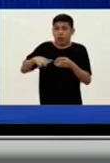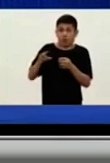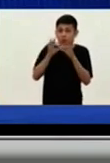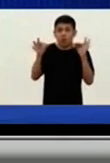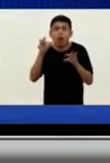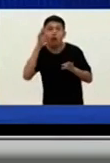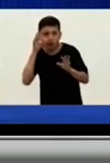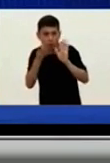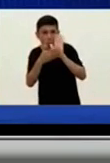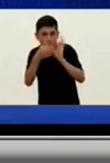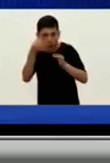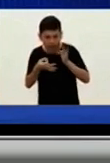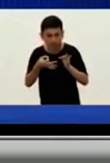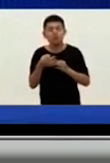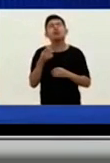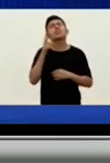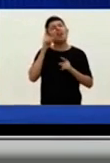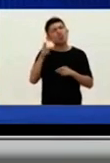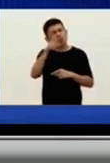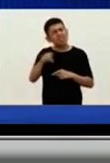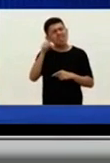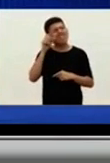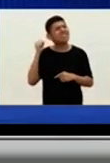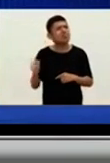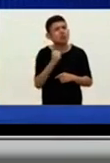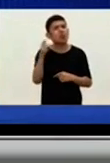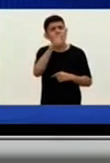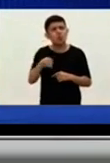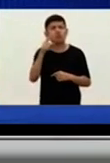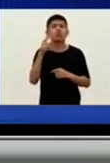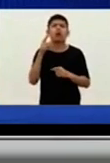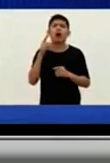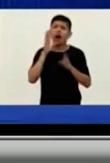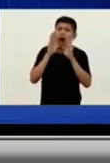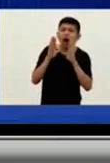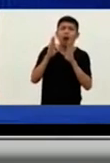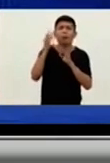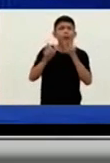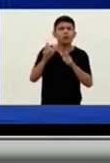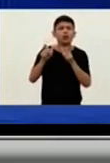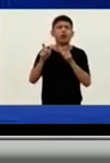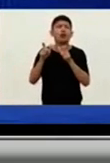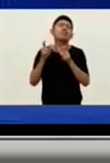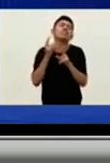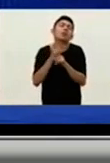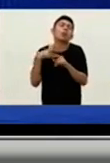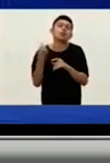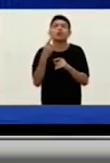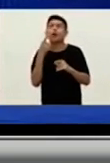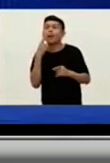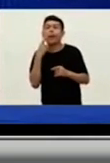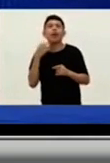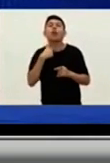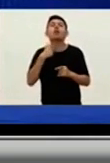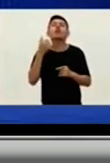hisopado, pero lo más importante, para que ustedes sepan, porque la gente está muy pendiente, porque sabemos que siempre estamos, bueno, yo